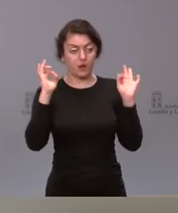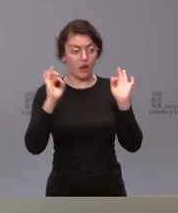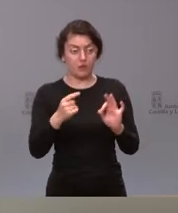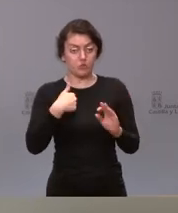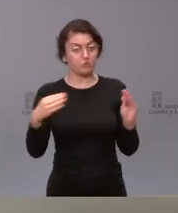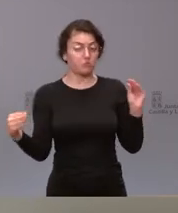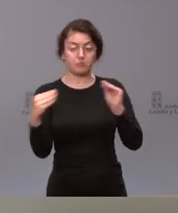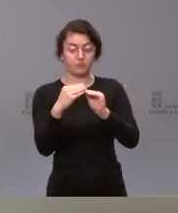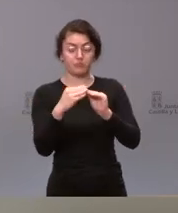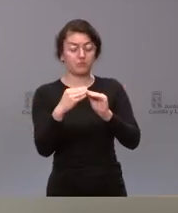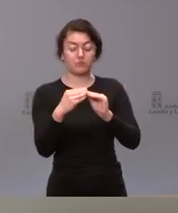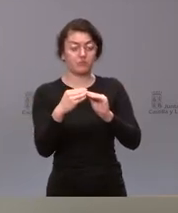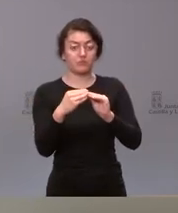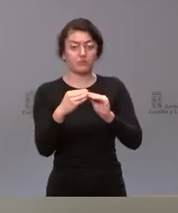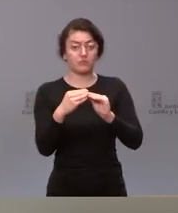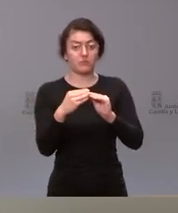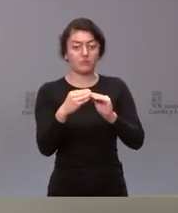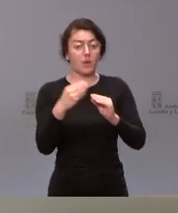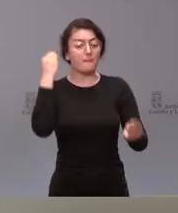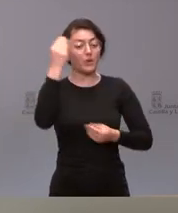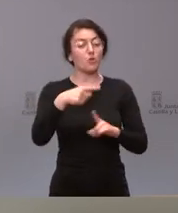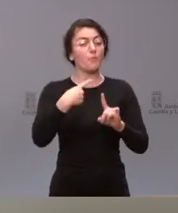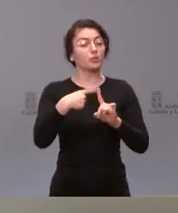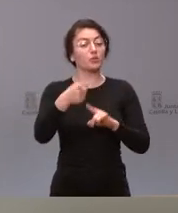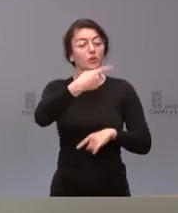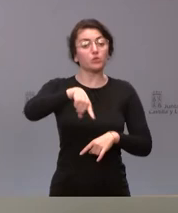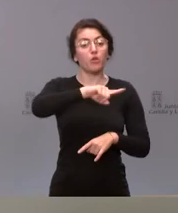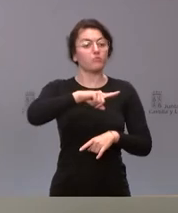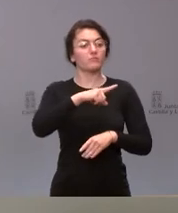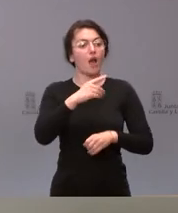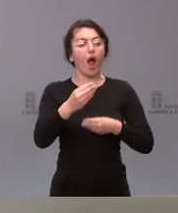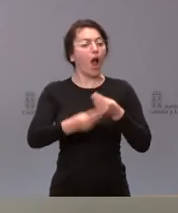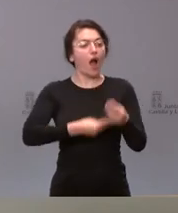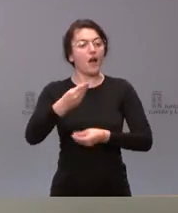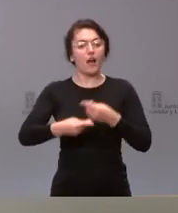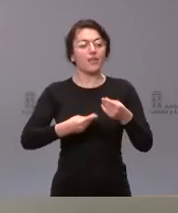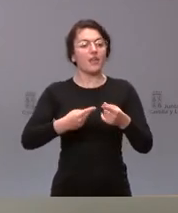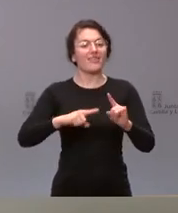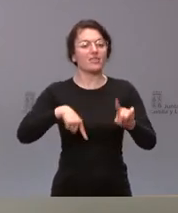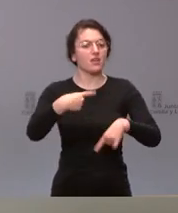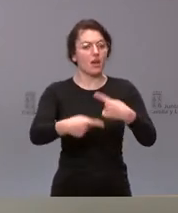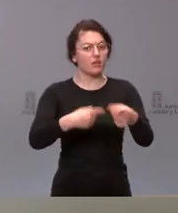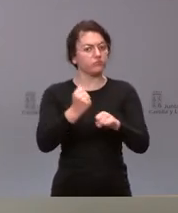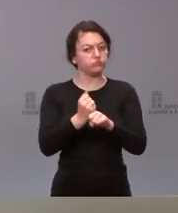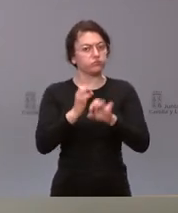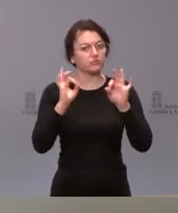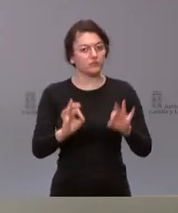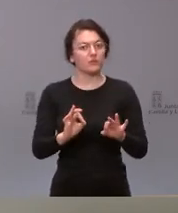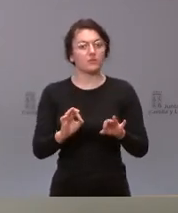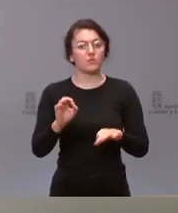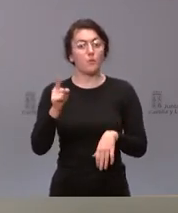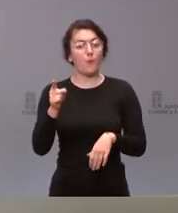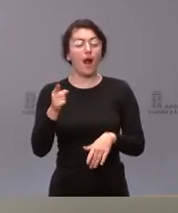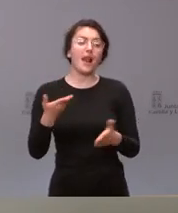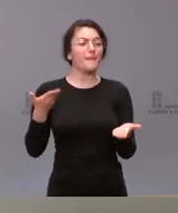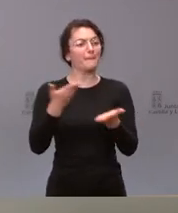bueno que funcionen todos los grupos parlamentarios en el trabajo diario fue un llamamiento que coincide con lo que pensamos